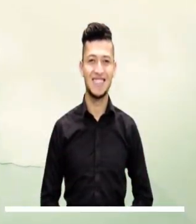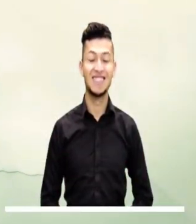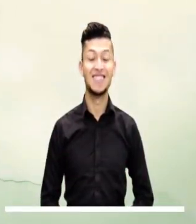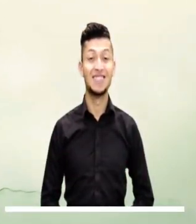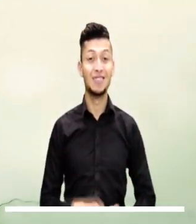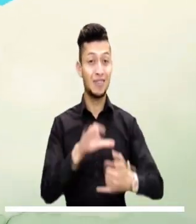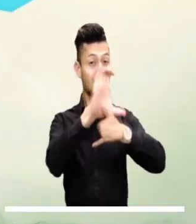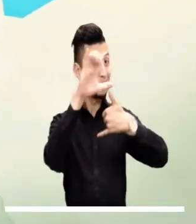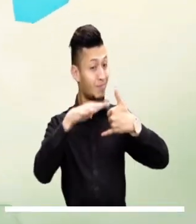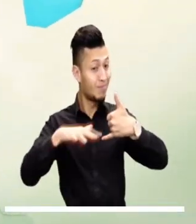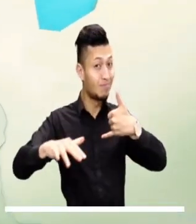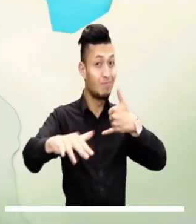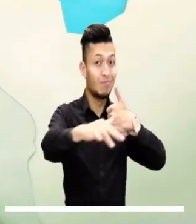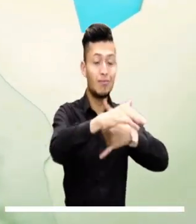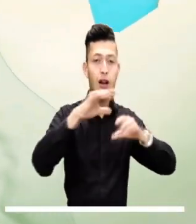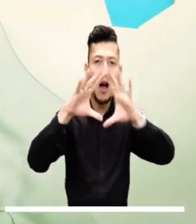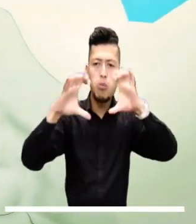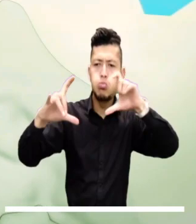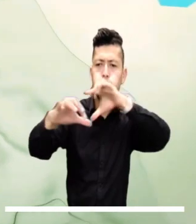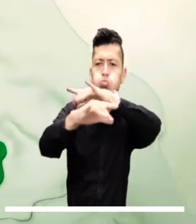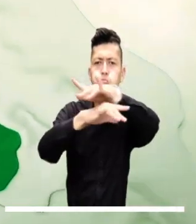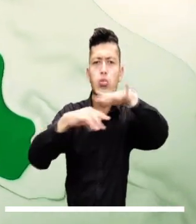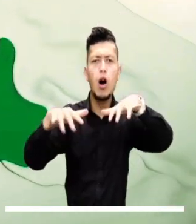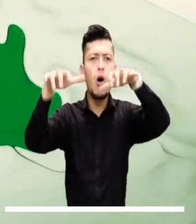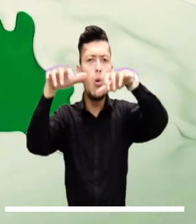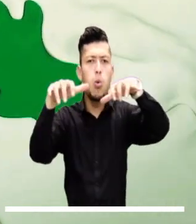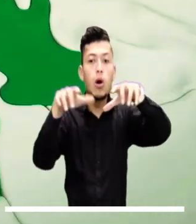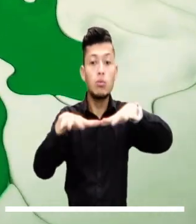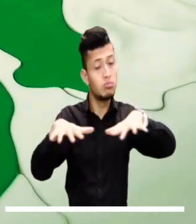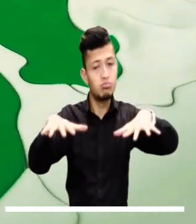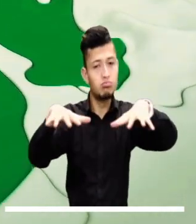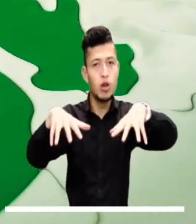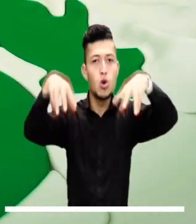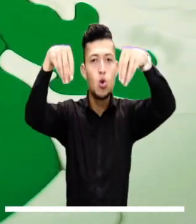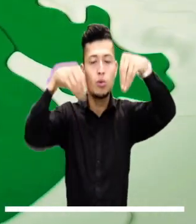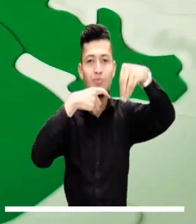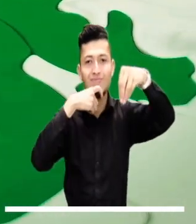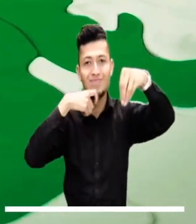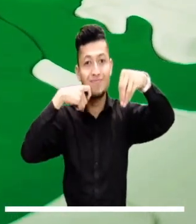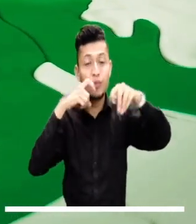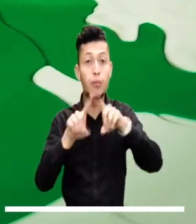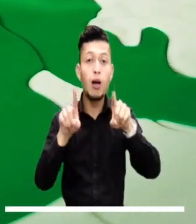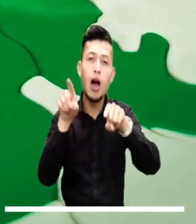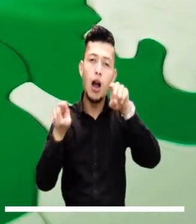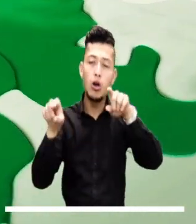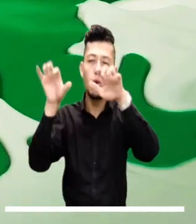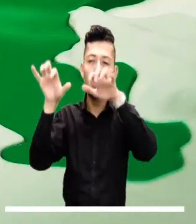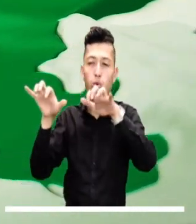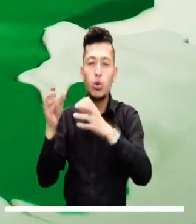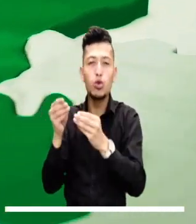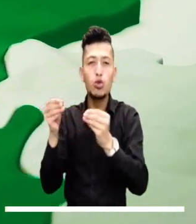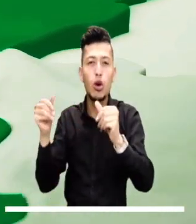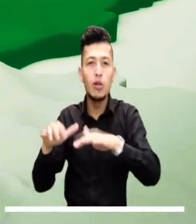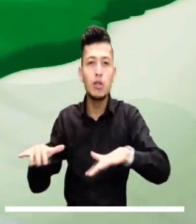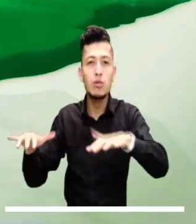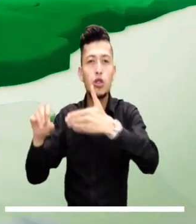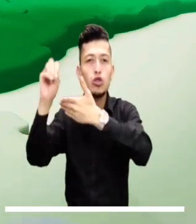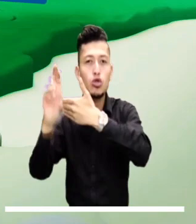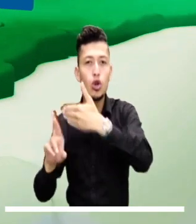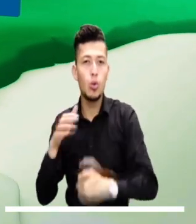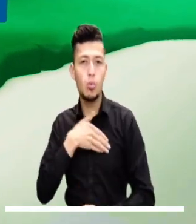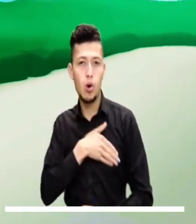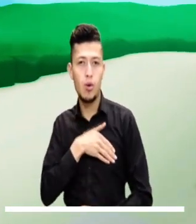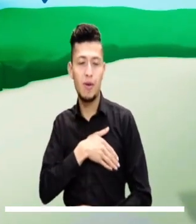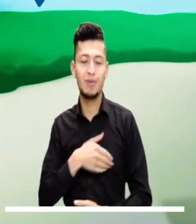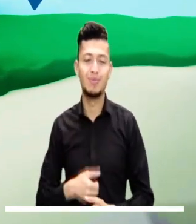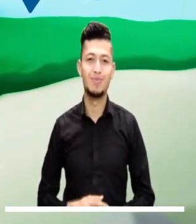Amplios sectores del Caribe esperan nubosidad variada y tiempo seco. No obstante, pueden ocurrir lloviznas en amplios sectores del sur